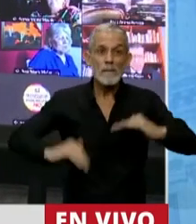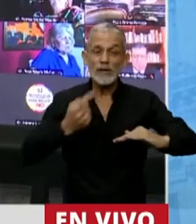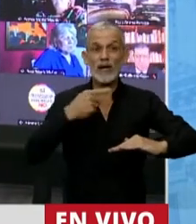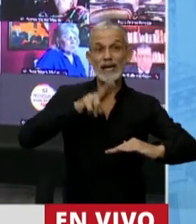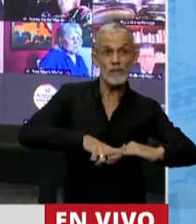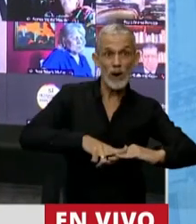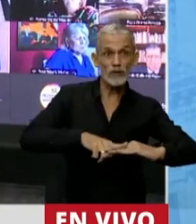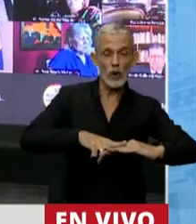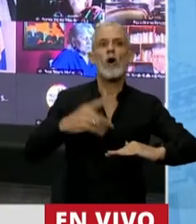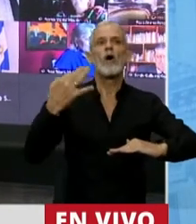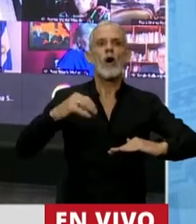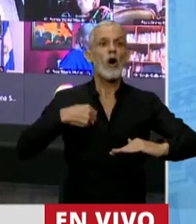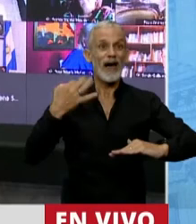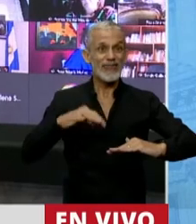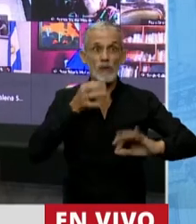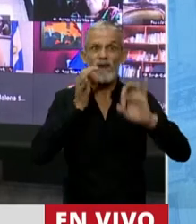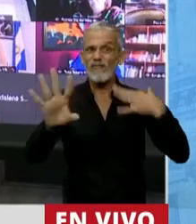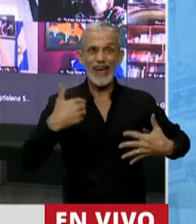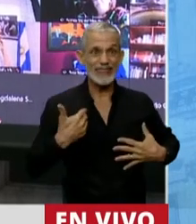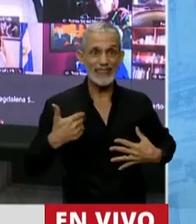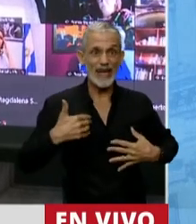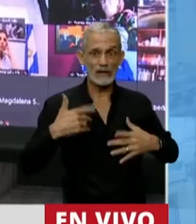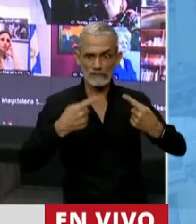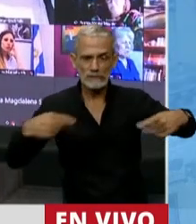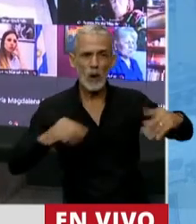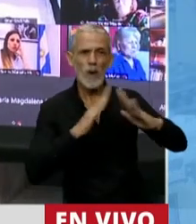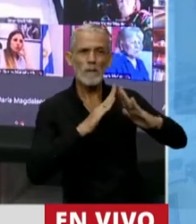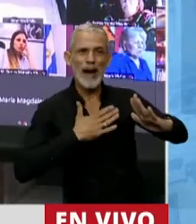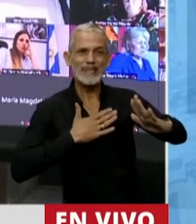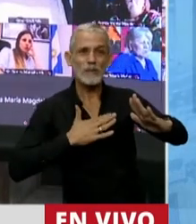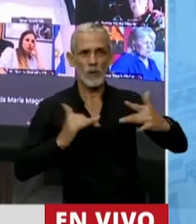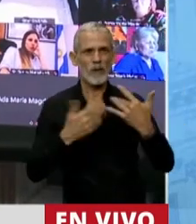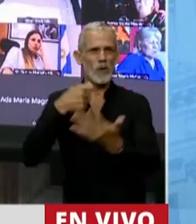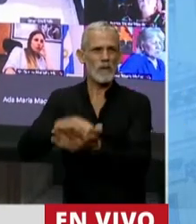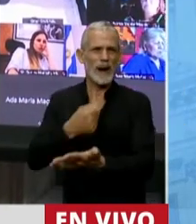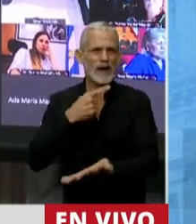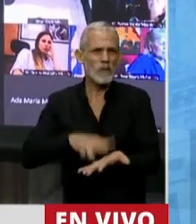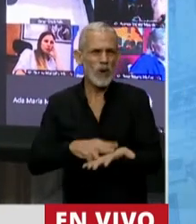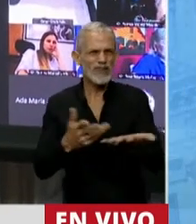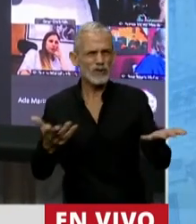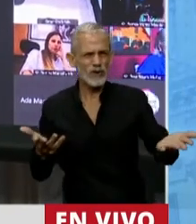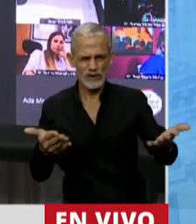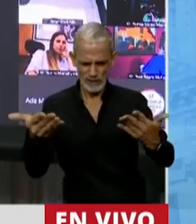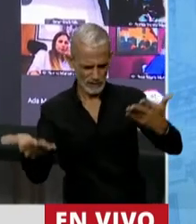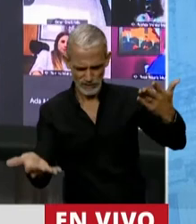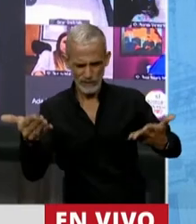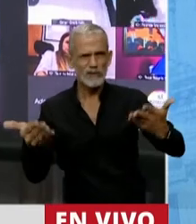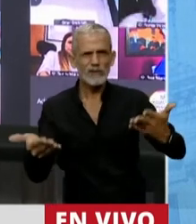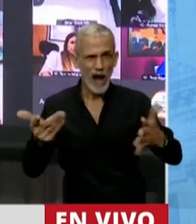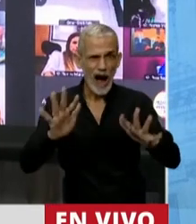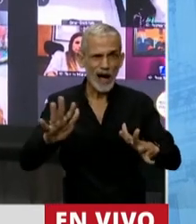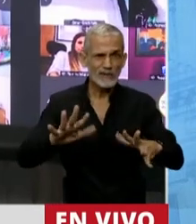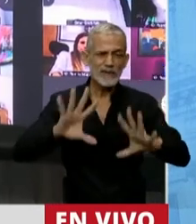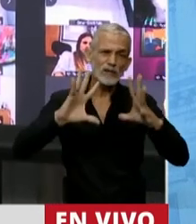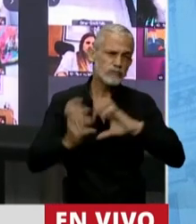impuesto, el contribuyente tiene que salir a vender parte de su patrimonio para pagar el impuesto. Y ahí es donde está siendo